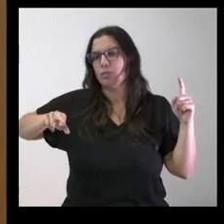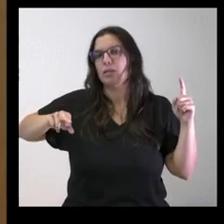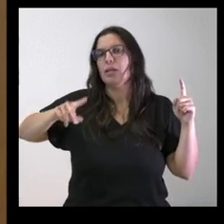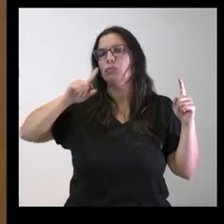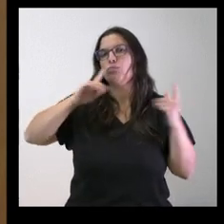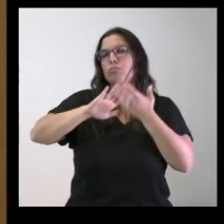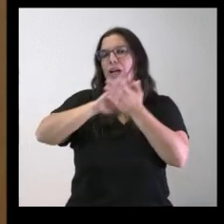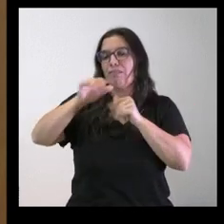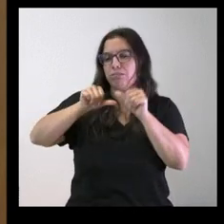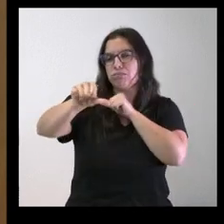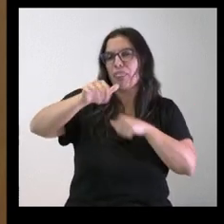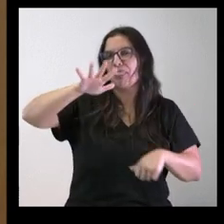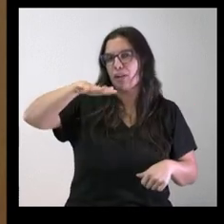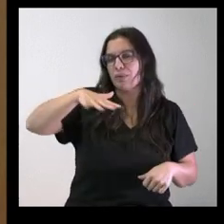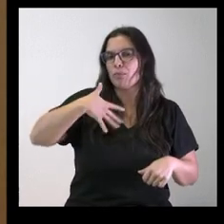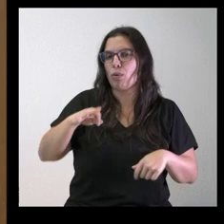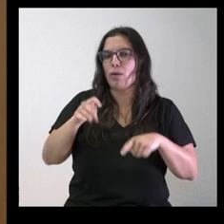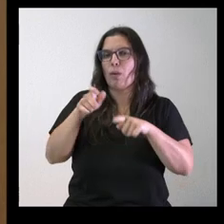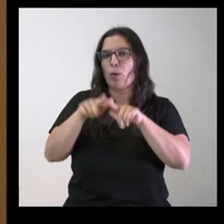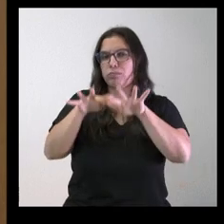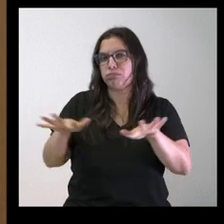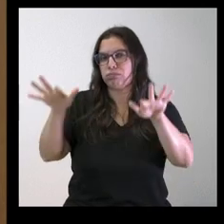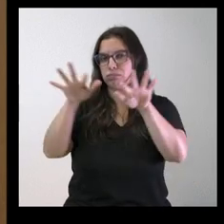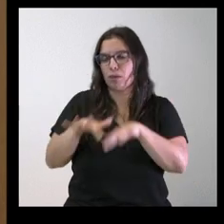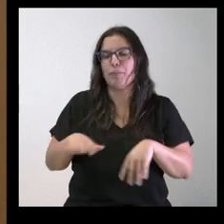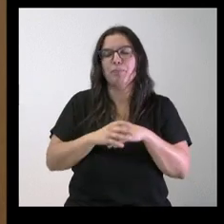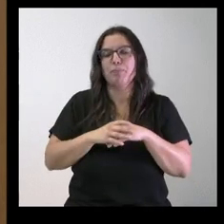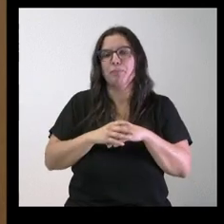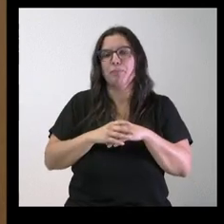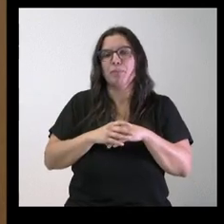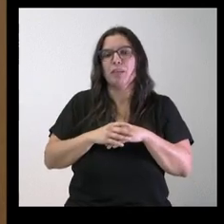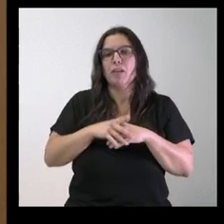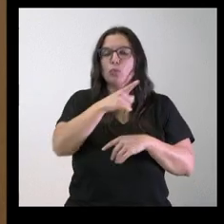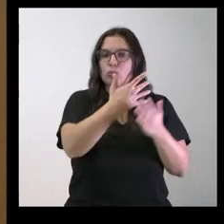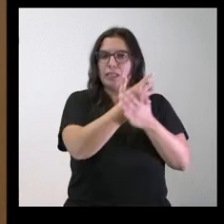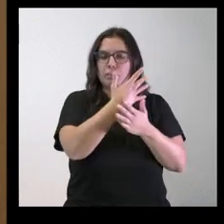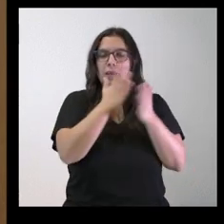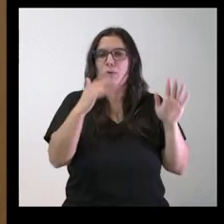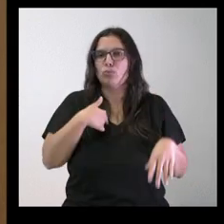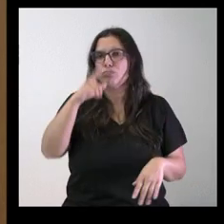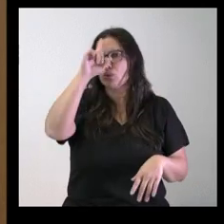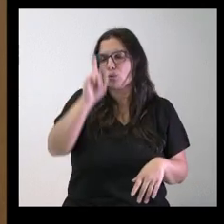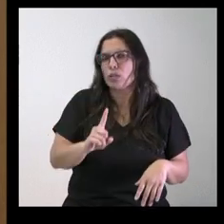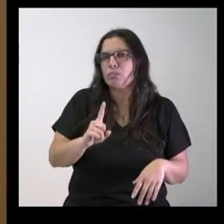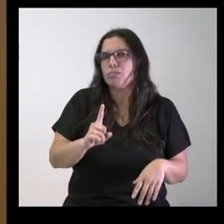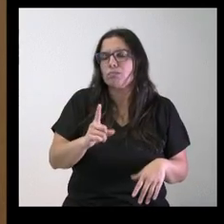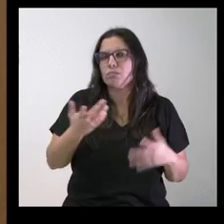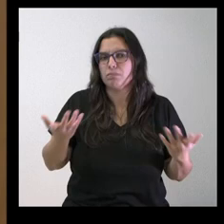meses que puede que sigan esta tendencia más allá de lo que de lo que usted escribe yo no sé sobre